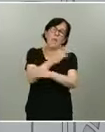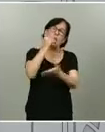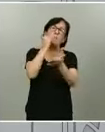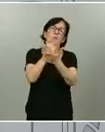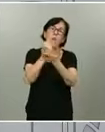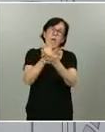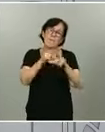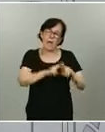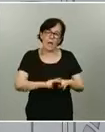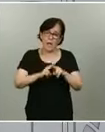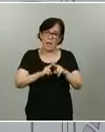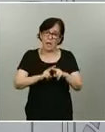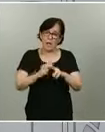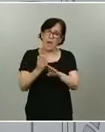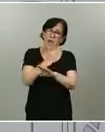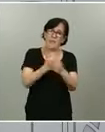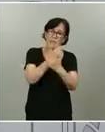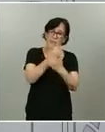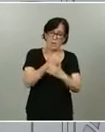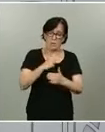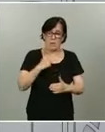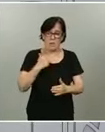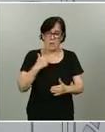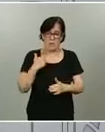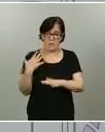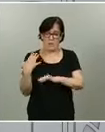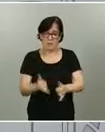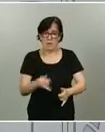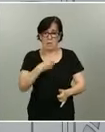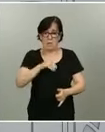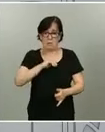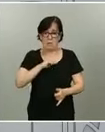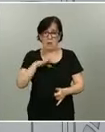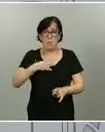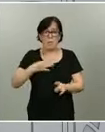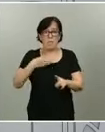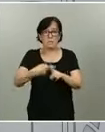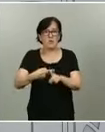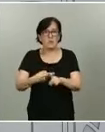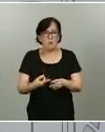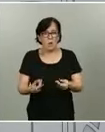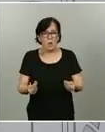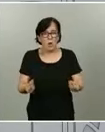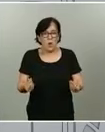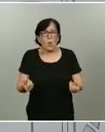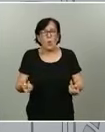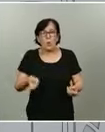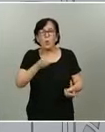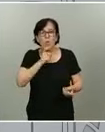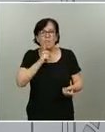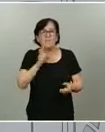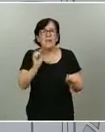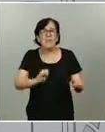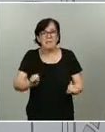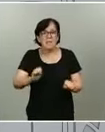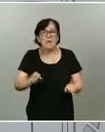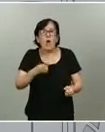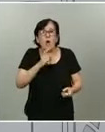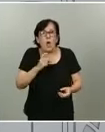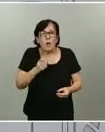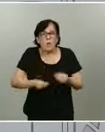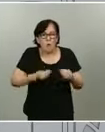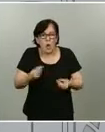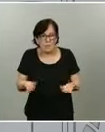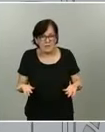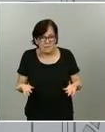sabiendo que al día siguiente de entrar en España podría ser positivo, es complicado de defender también. Es decir,